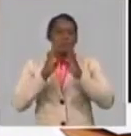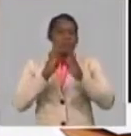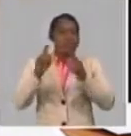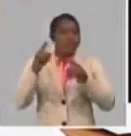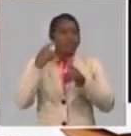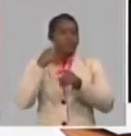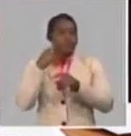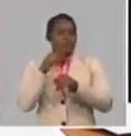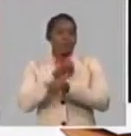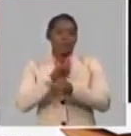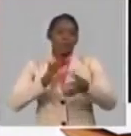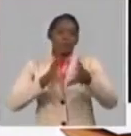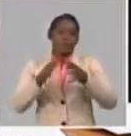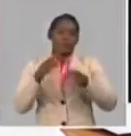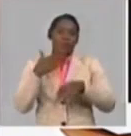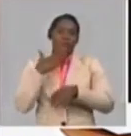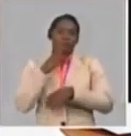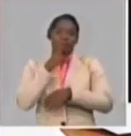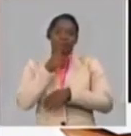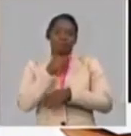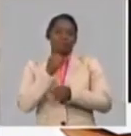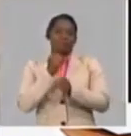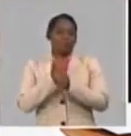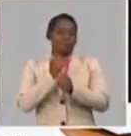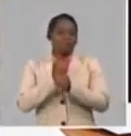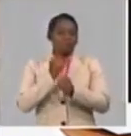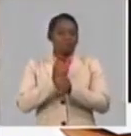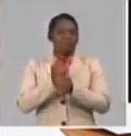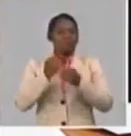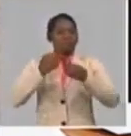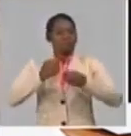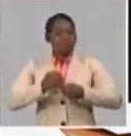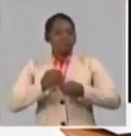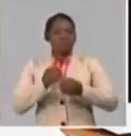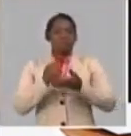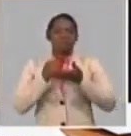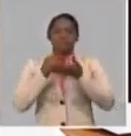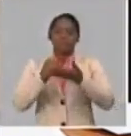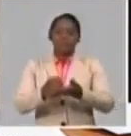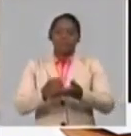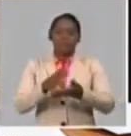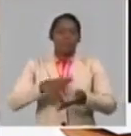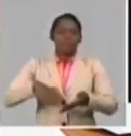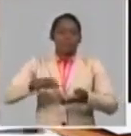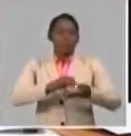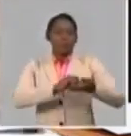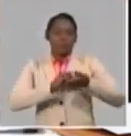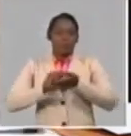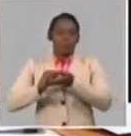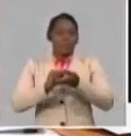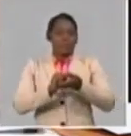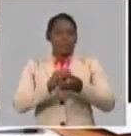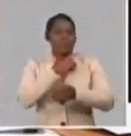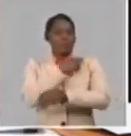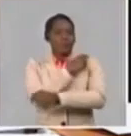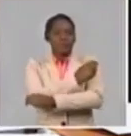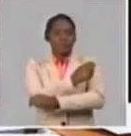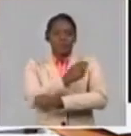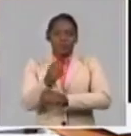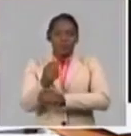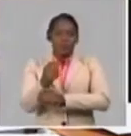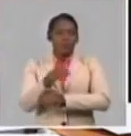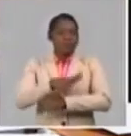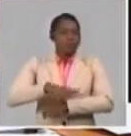mi opinión, extraordinario en la información oportuna de nuestros compañeros, en aquellos profesores, la dedicación de profesores y